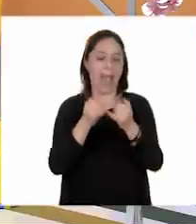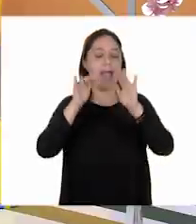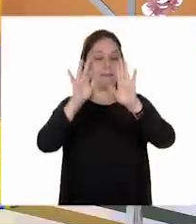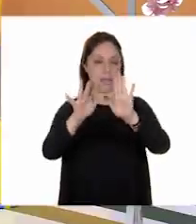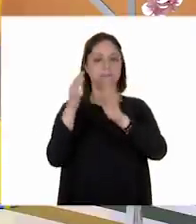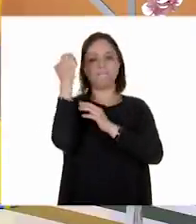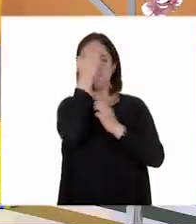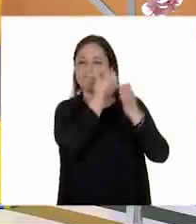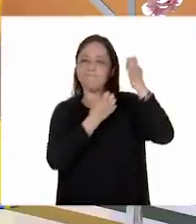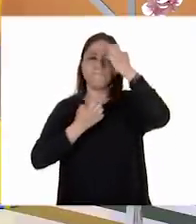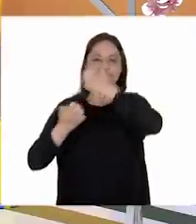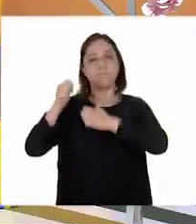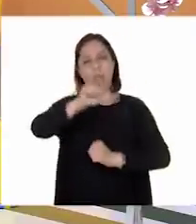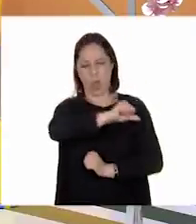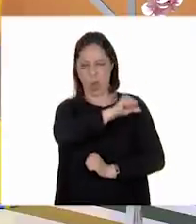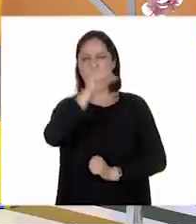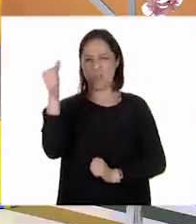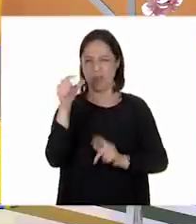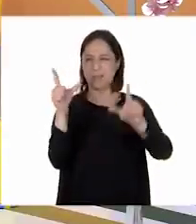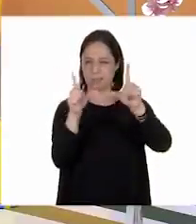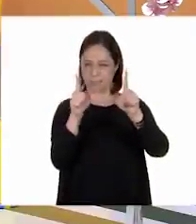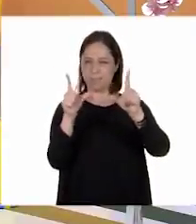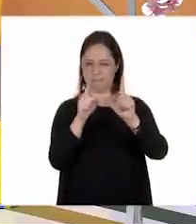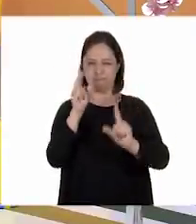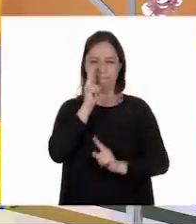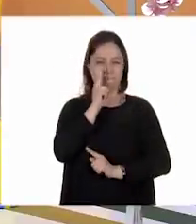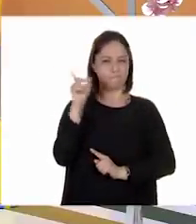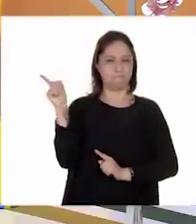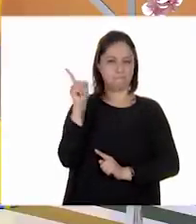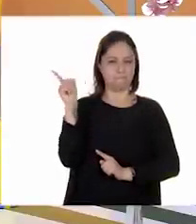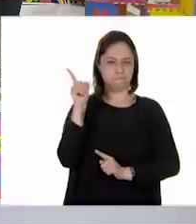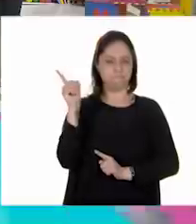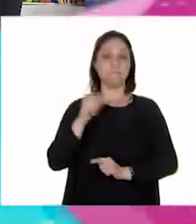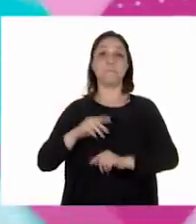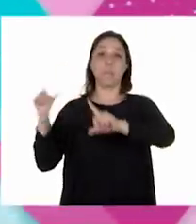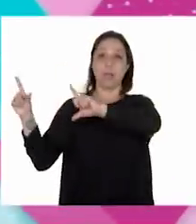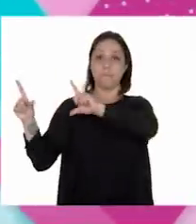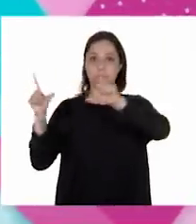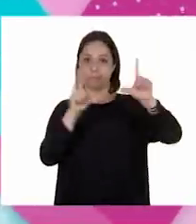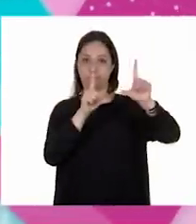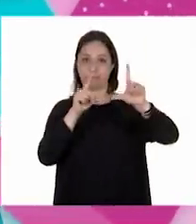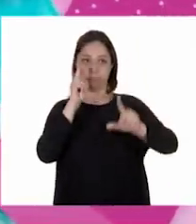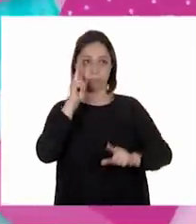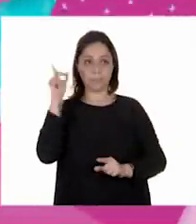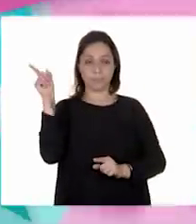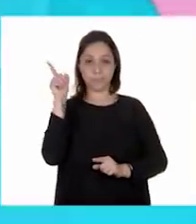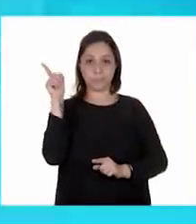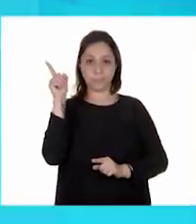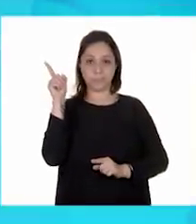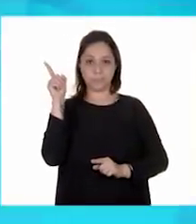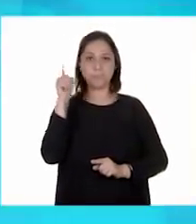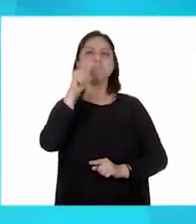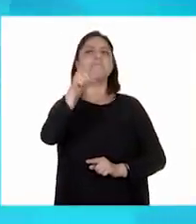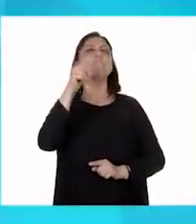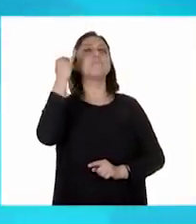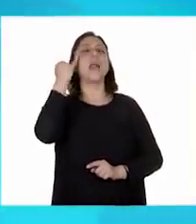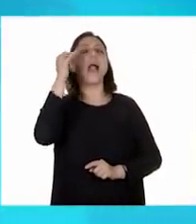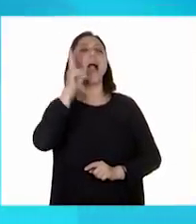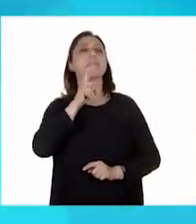otras fichas informativas. A ver. Vamos a ver en la pantalla. Ahora, ¿qué se les ocurrió?